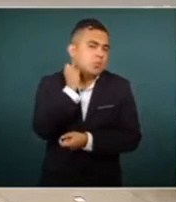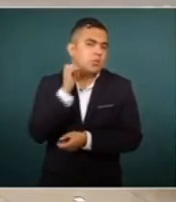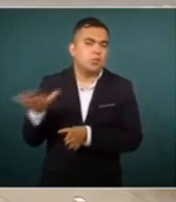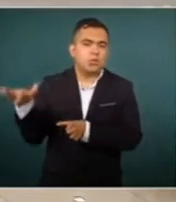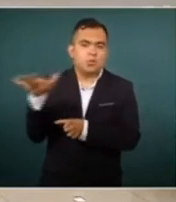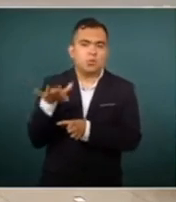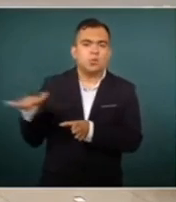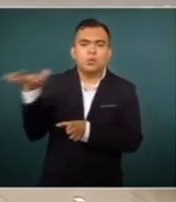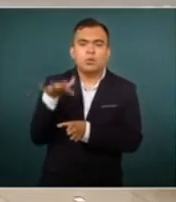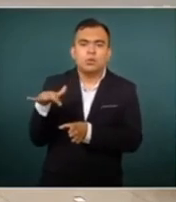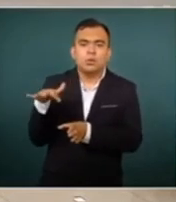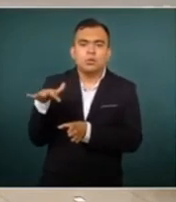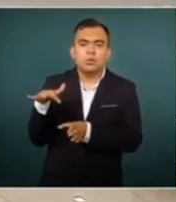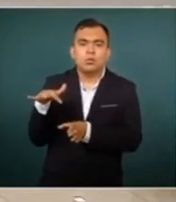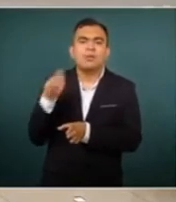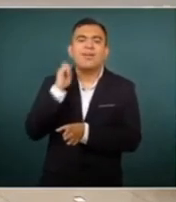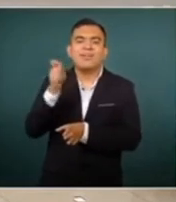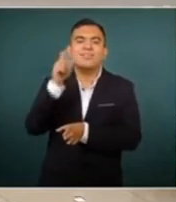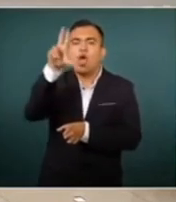contrapeso, entre comillas,